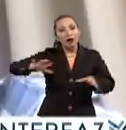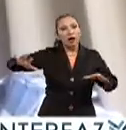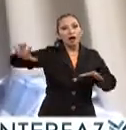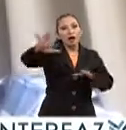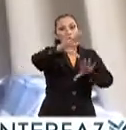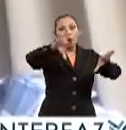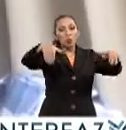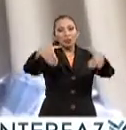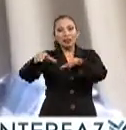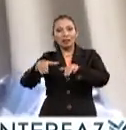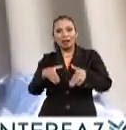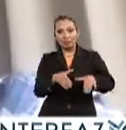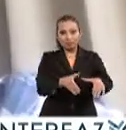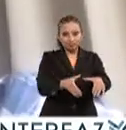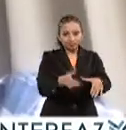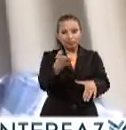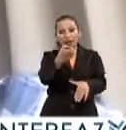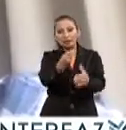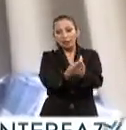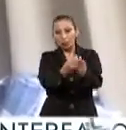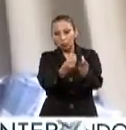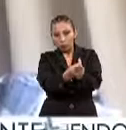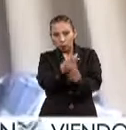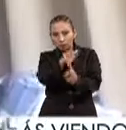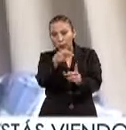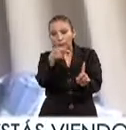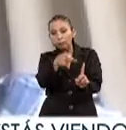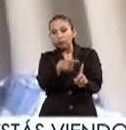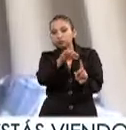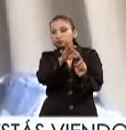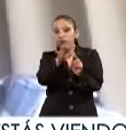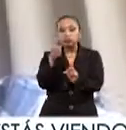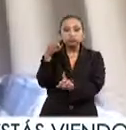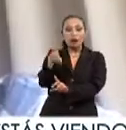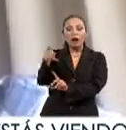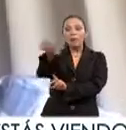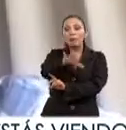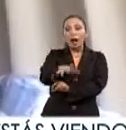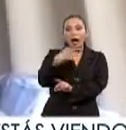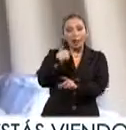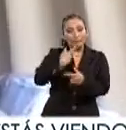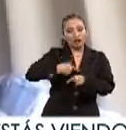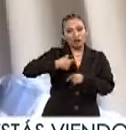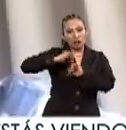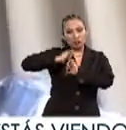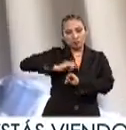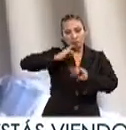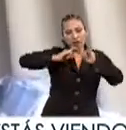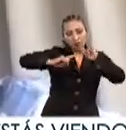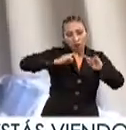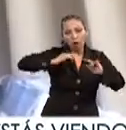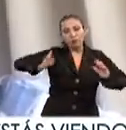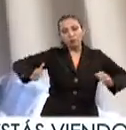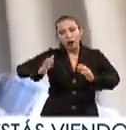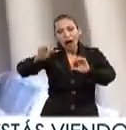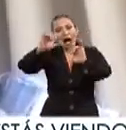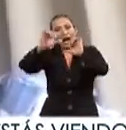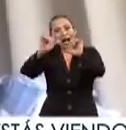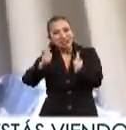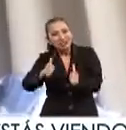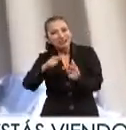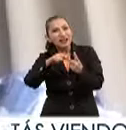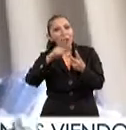comunidades es un curso que está orientado básicamente para gestores para promotores para artistas